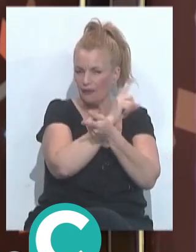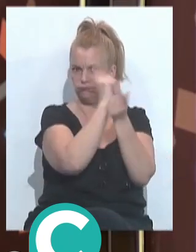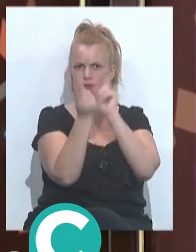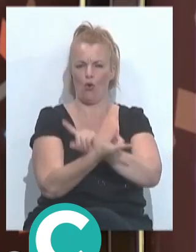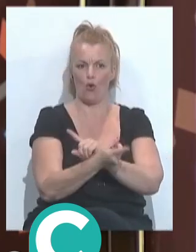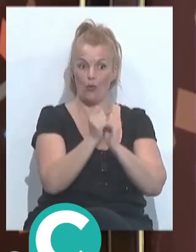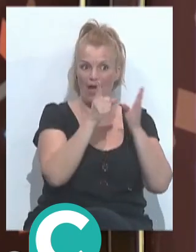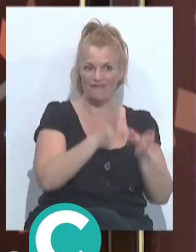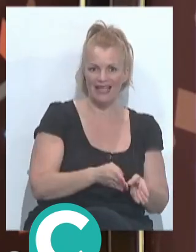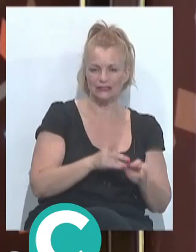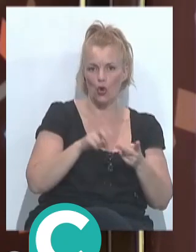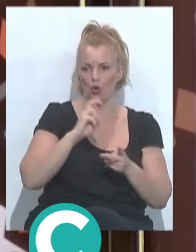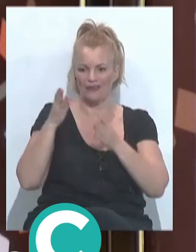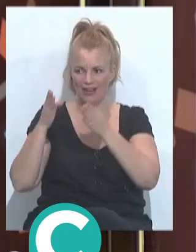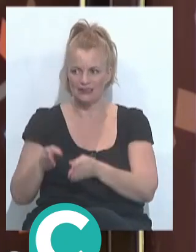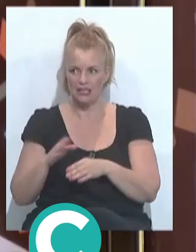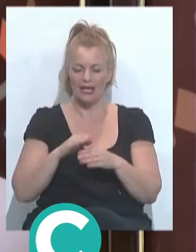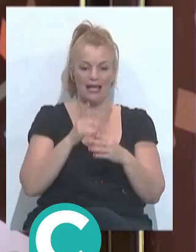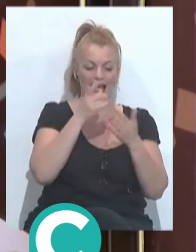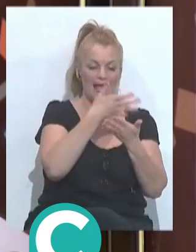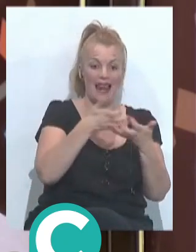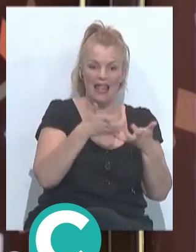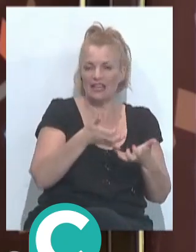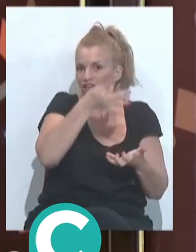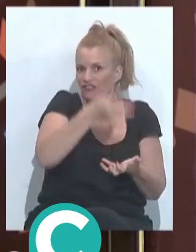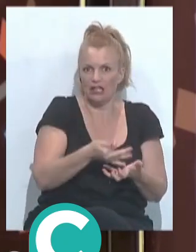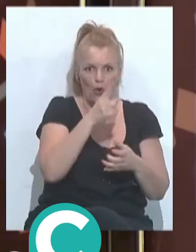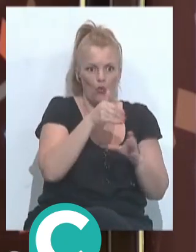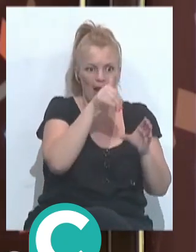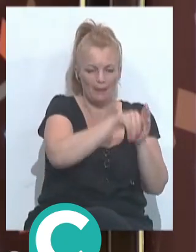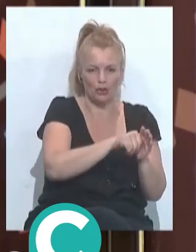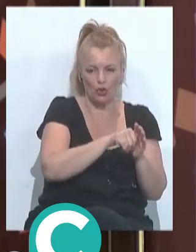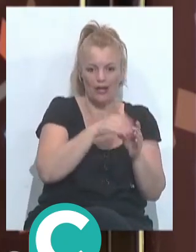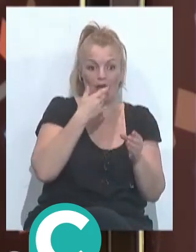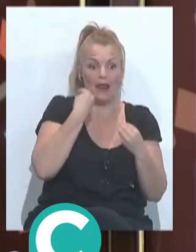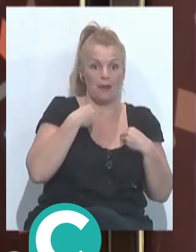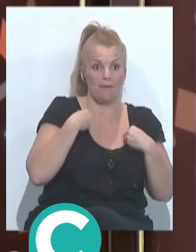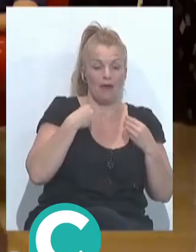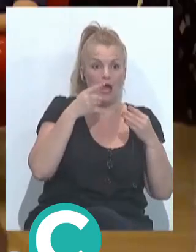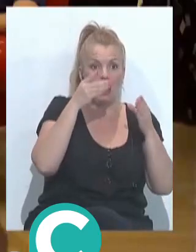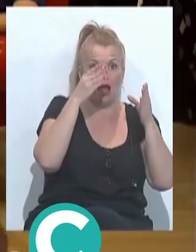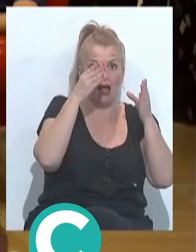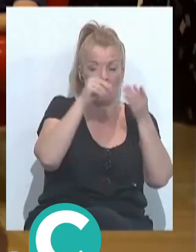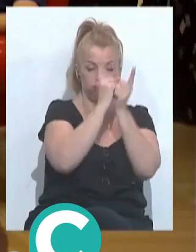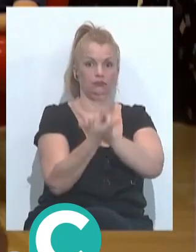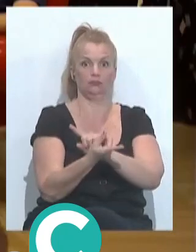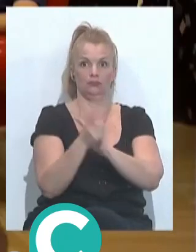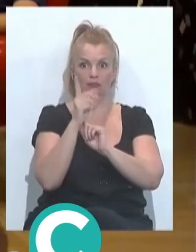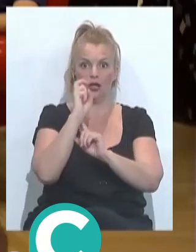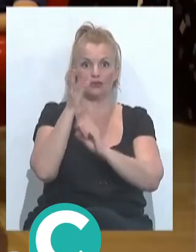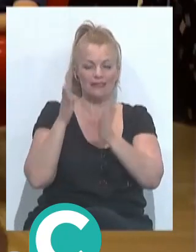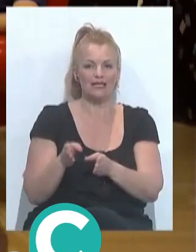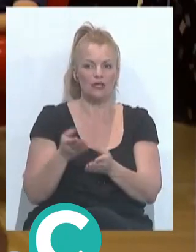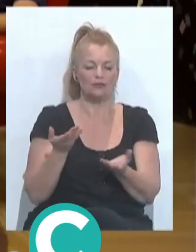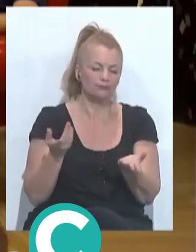letras que son fijas a lo mejor en el repertorio y que de repente de una fase a otra de la misma agrupación varían, pues no deja de ser